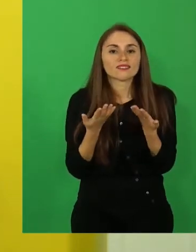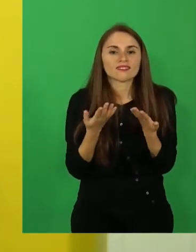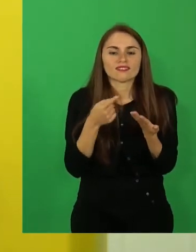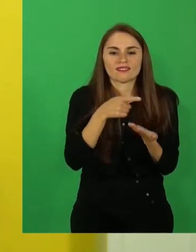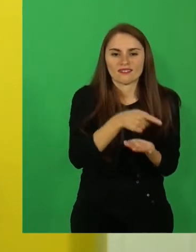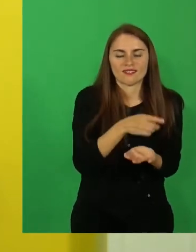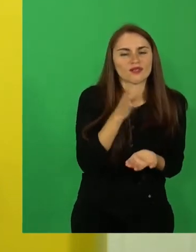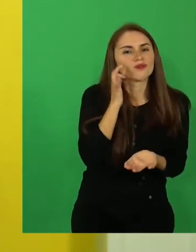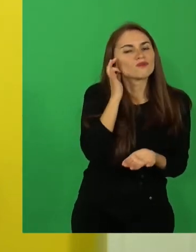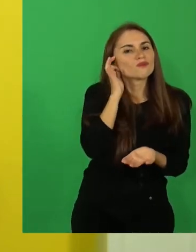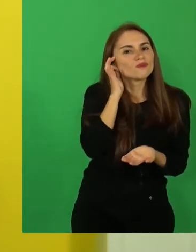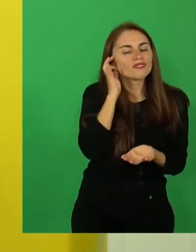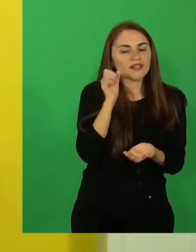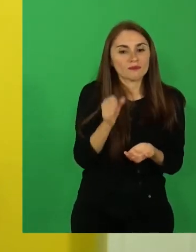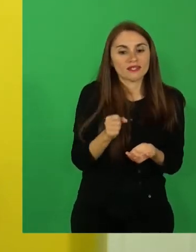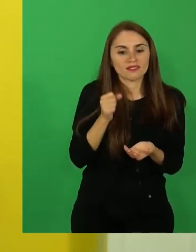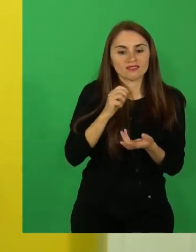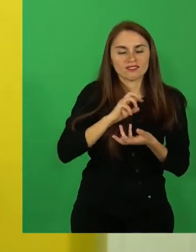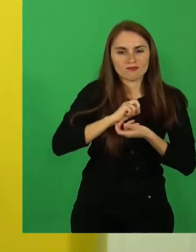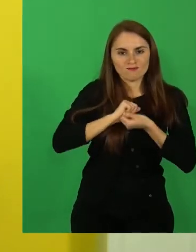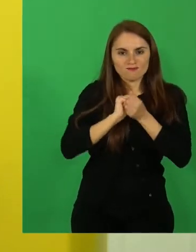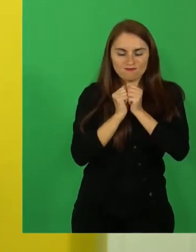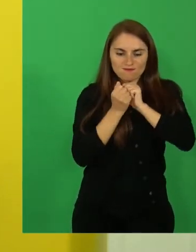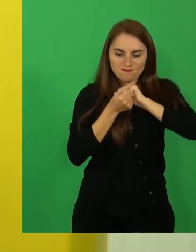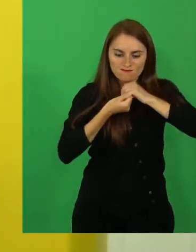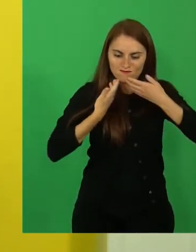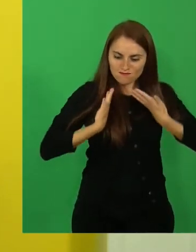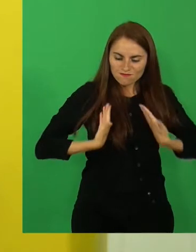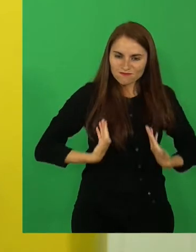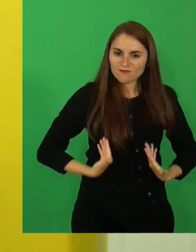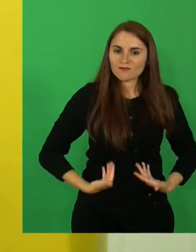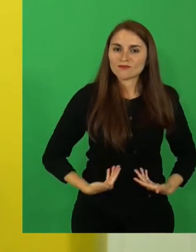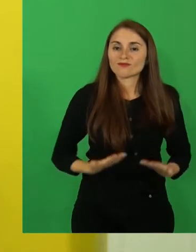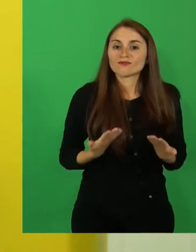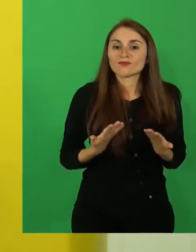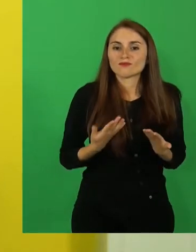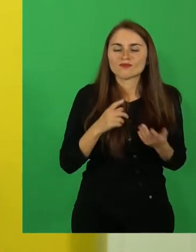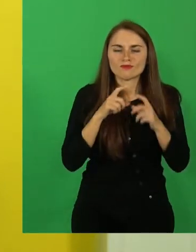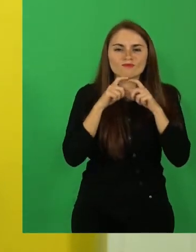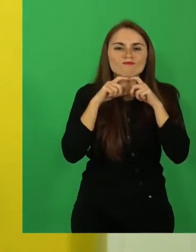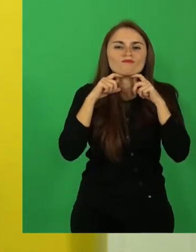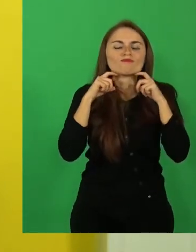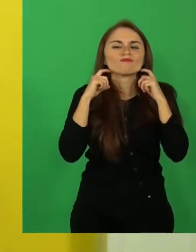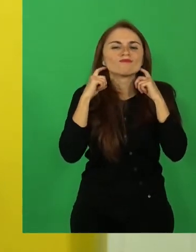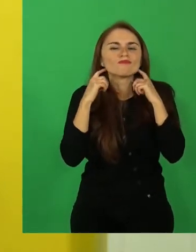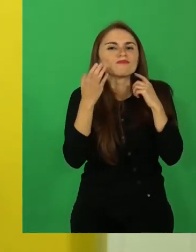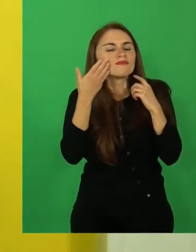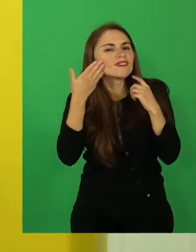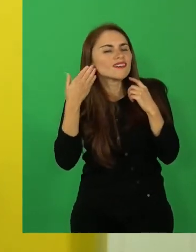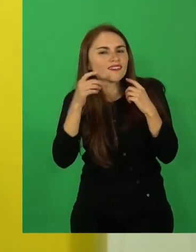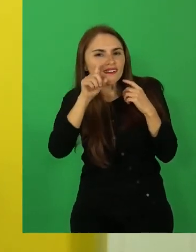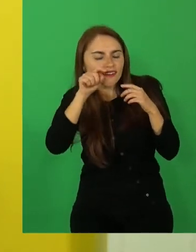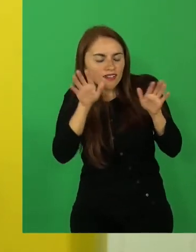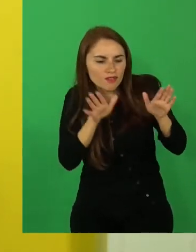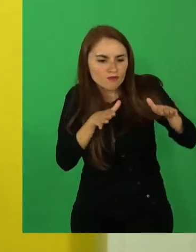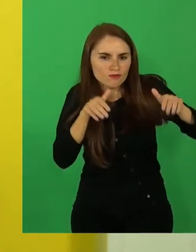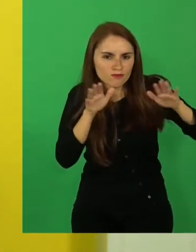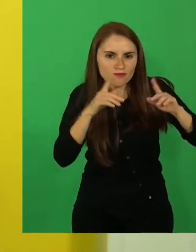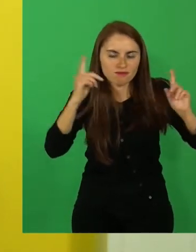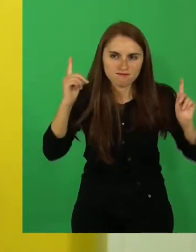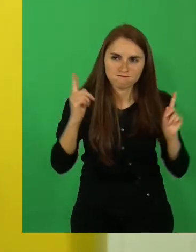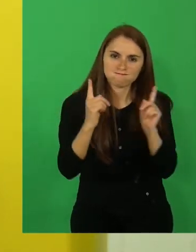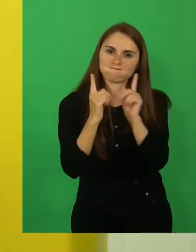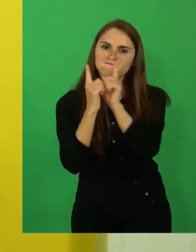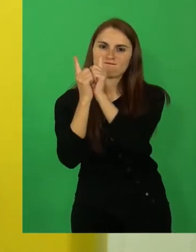muchacha, la niña, se transformara finalmente en cóndor y fuera a su encuentro.